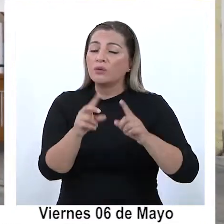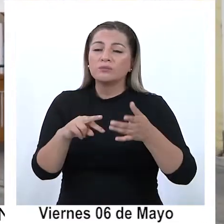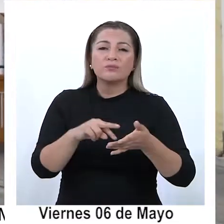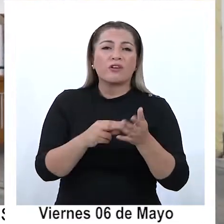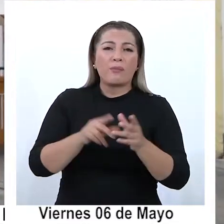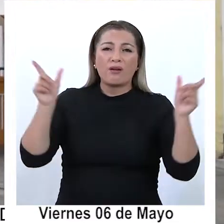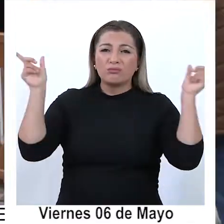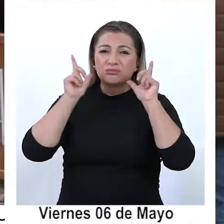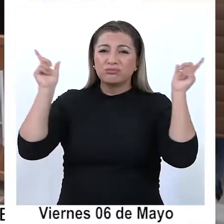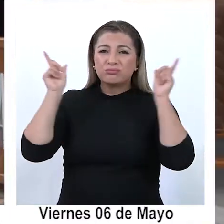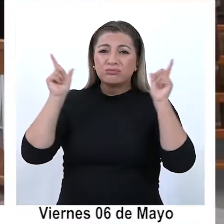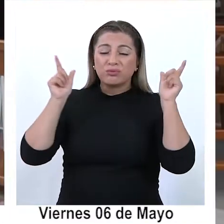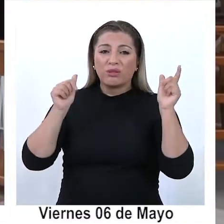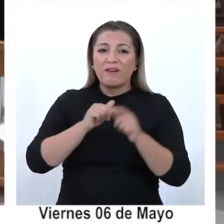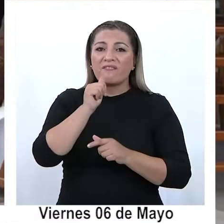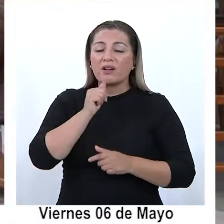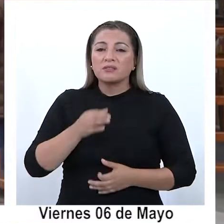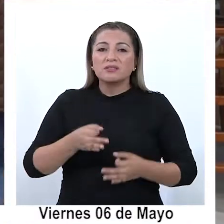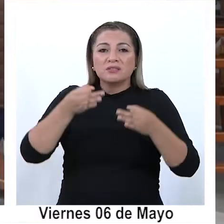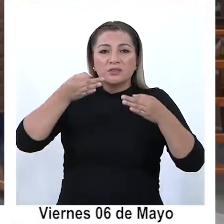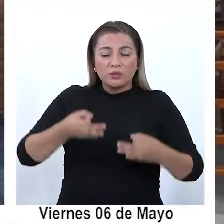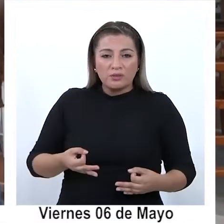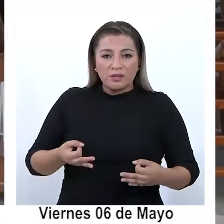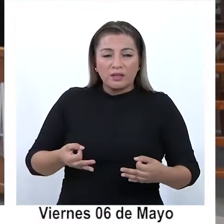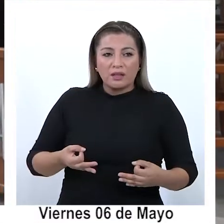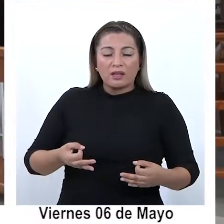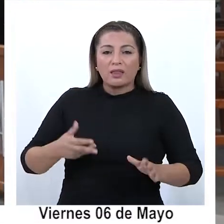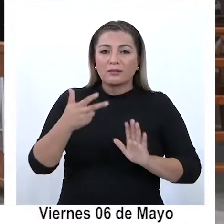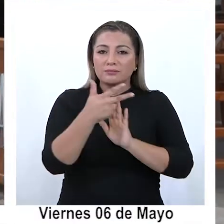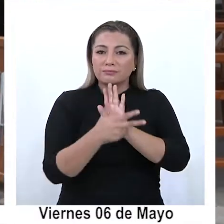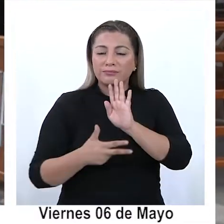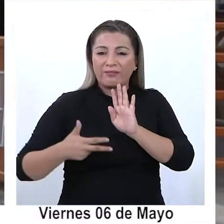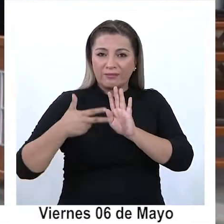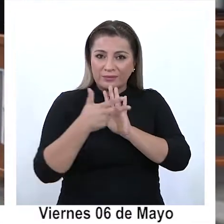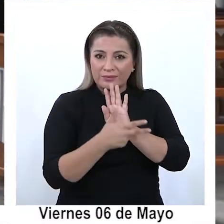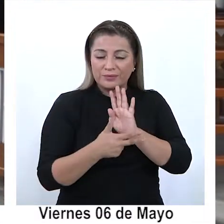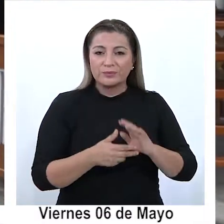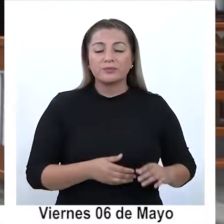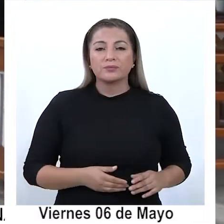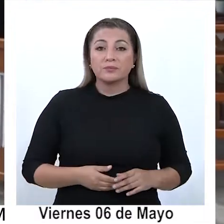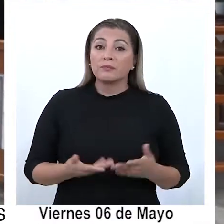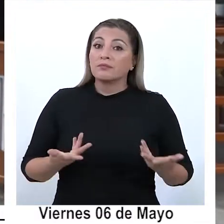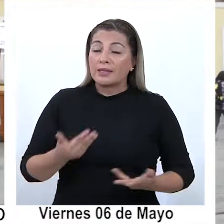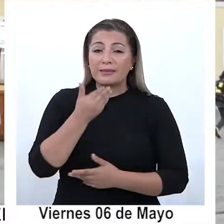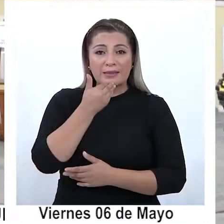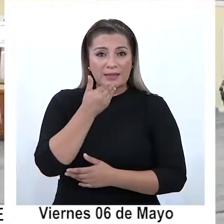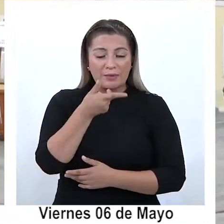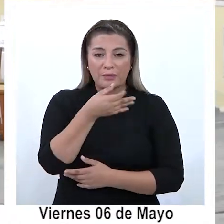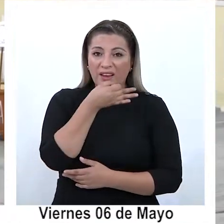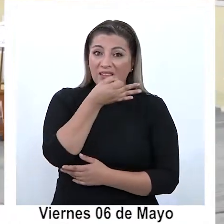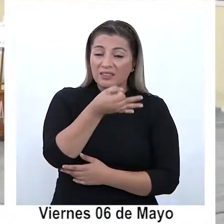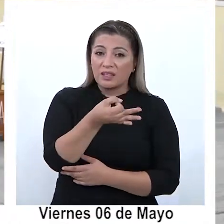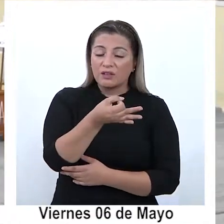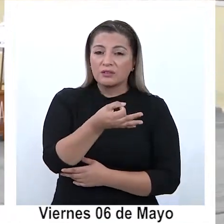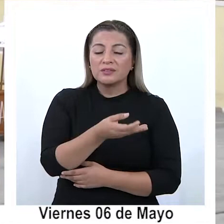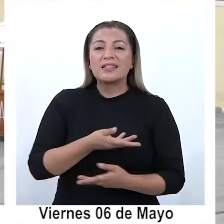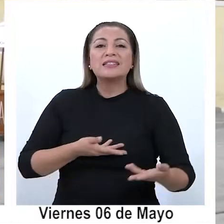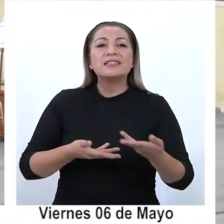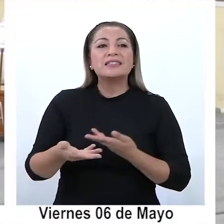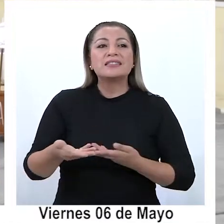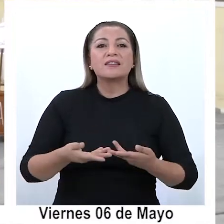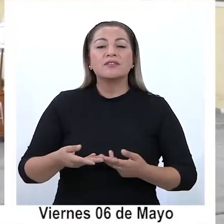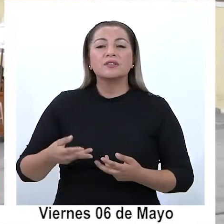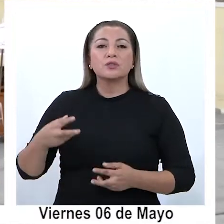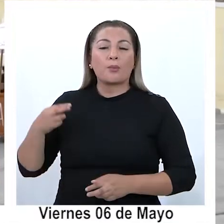de ruidos e inseguridad que afectan al paseo peatonal. De todas formas, desde el Servicio de